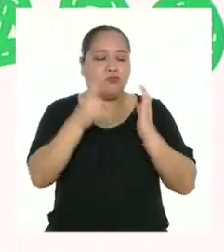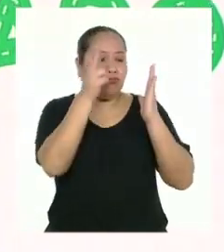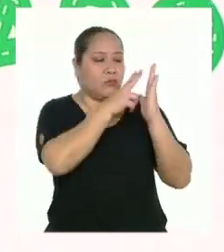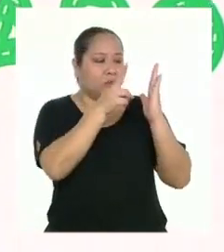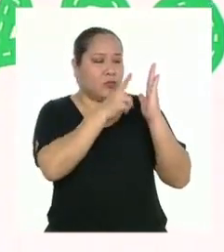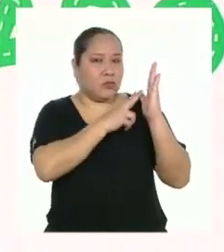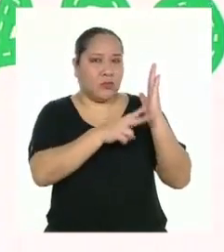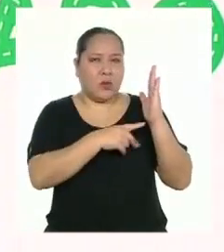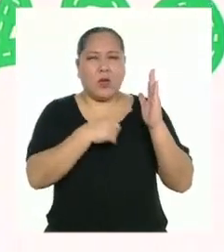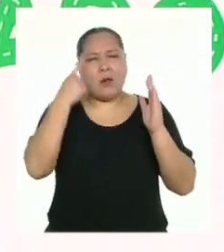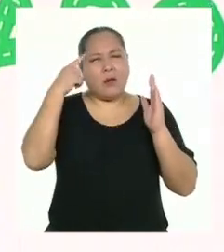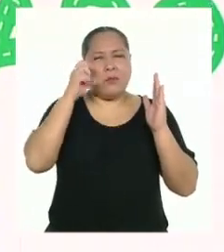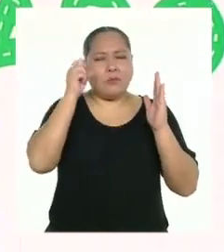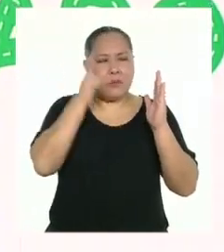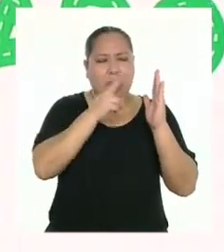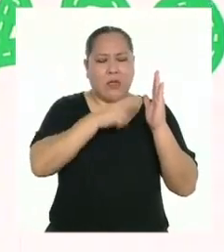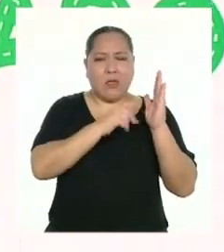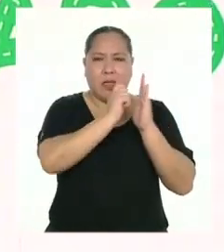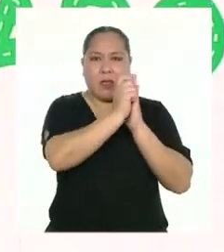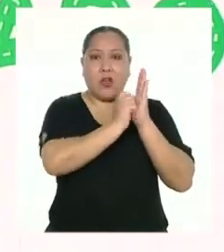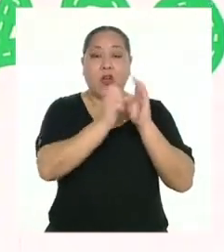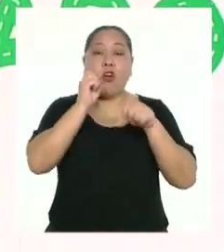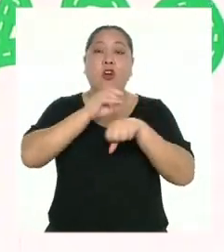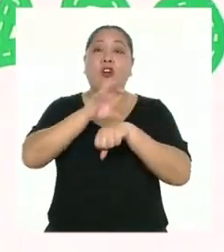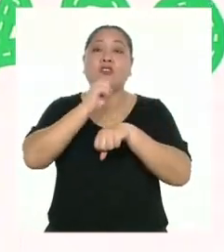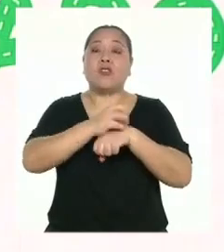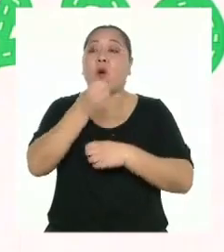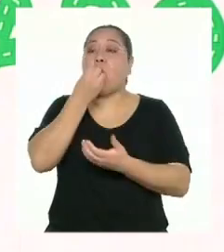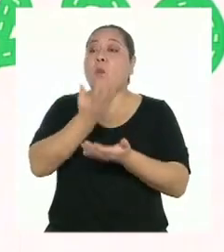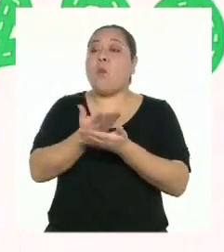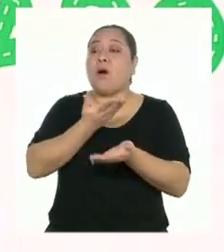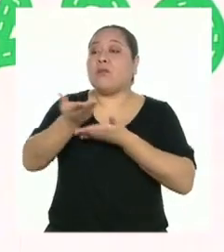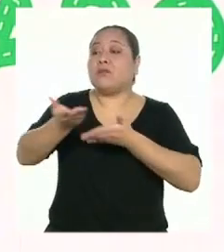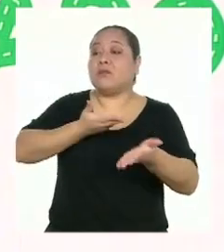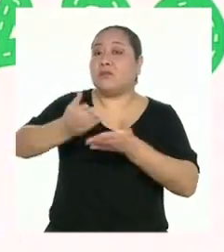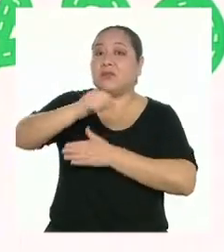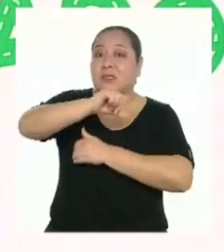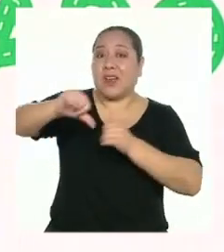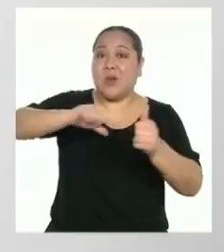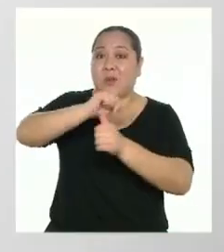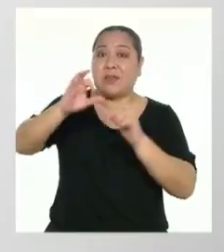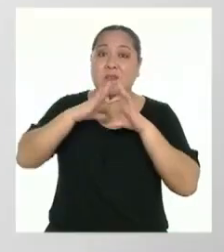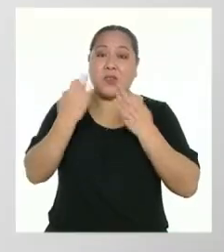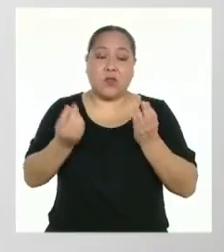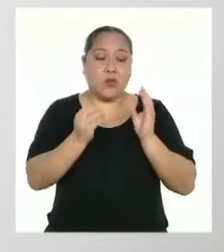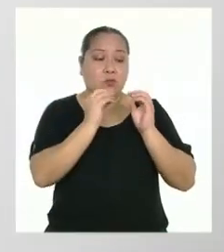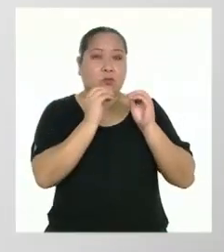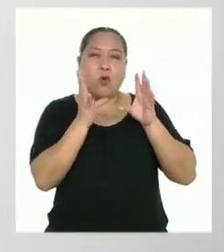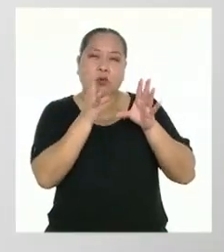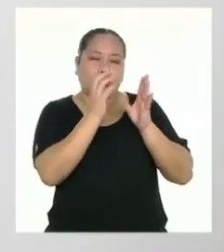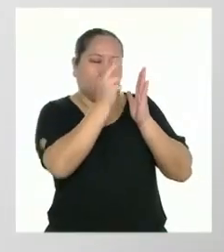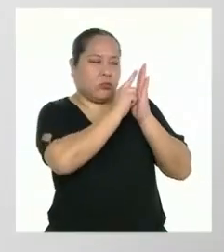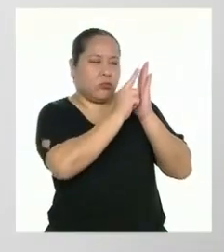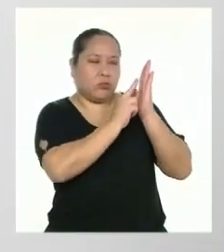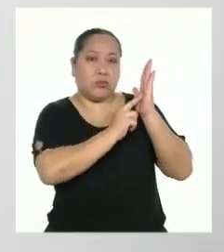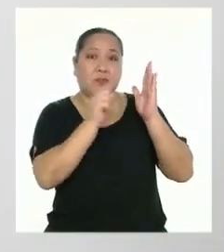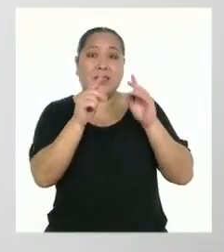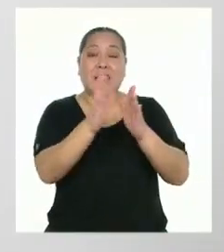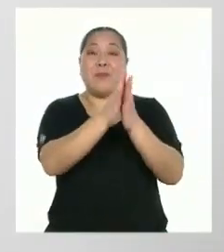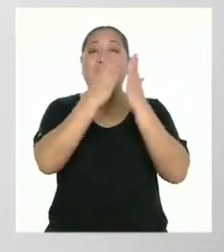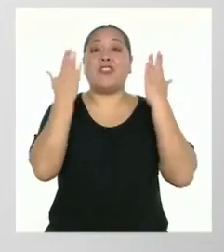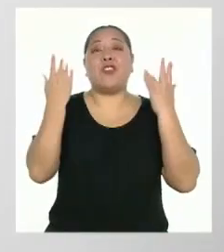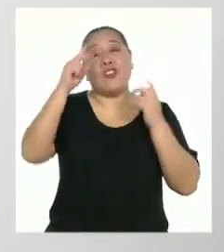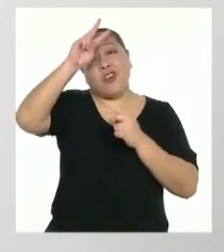comentando el texto Consejos para llevar una buena convivencia familiar. Adaptación del diario El Perúano. Con toda la información